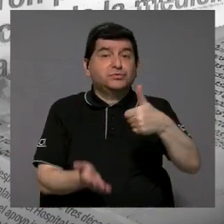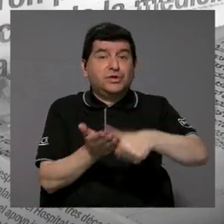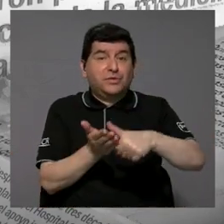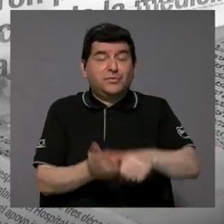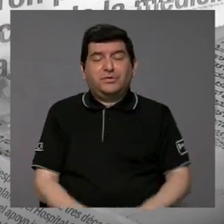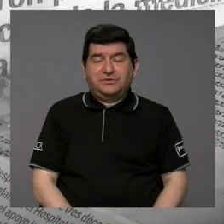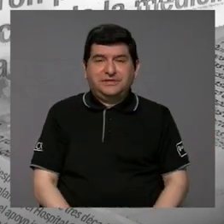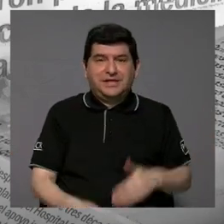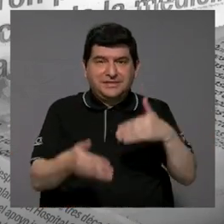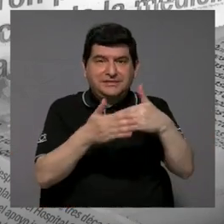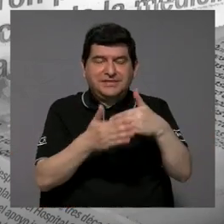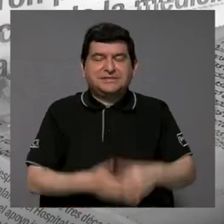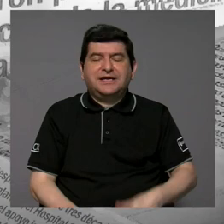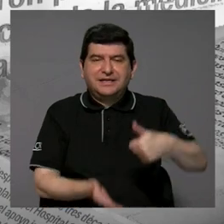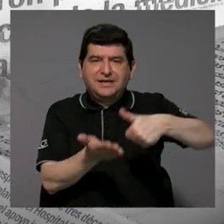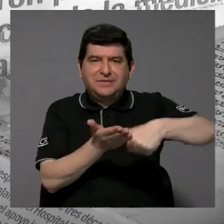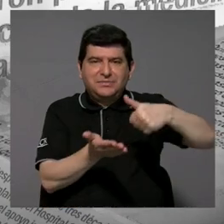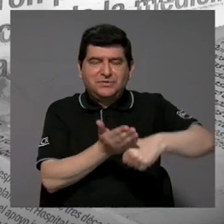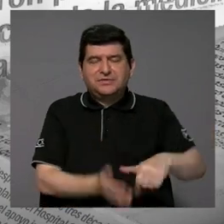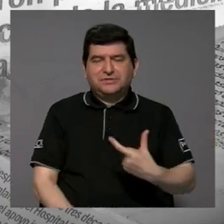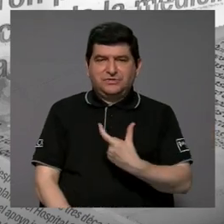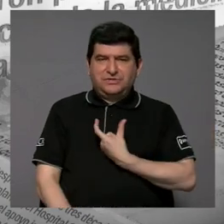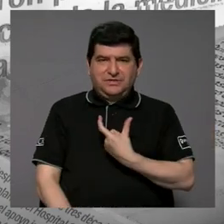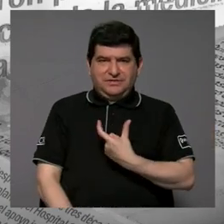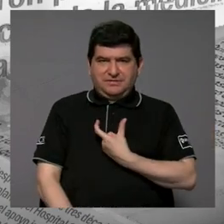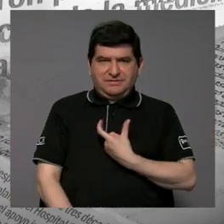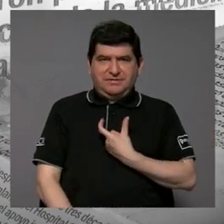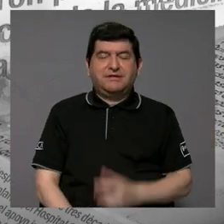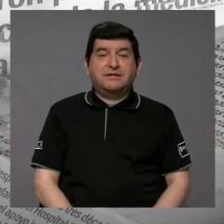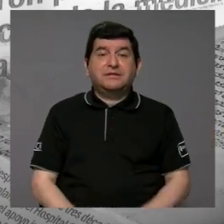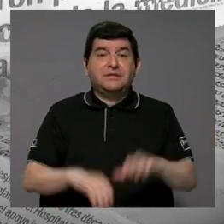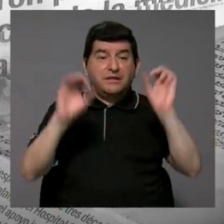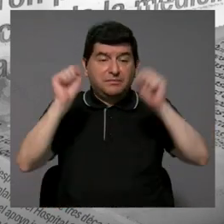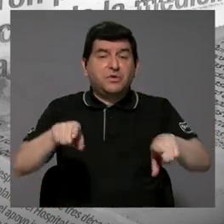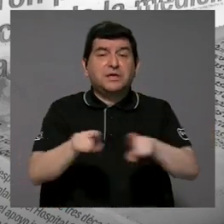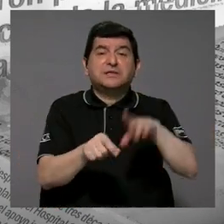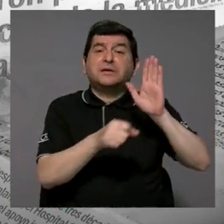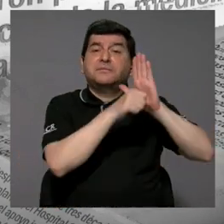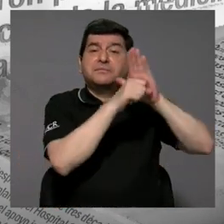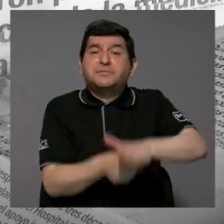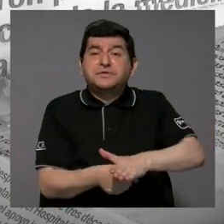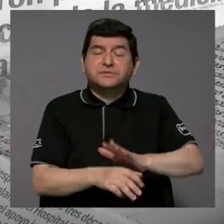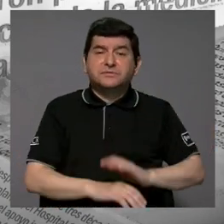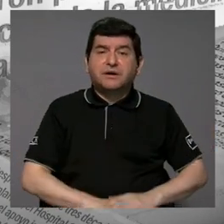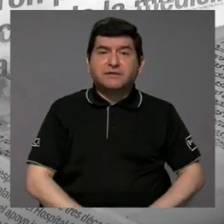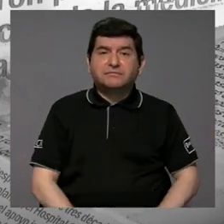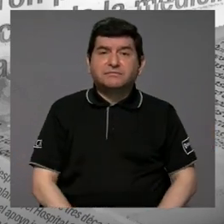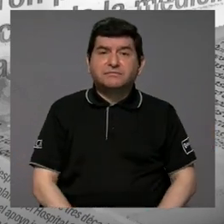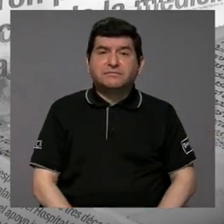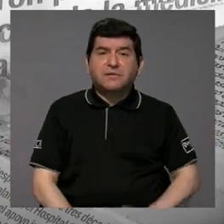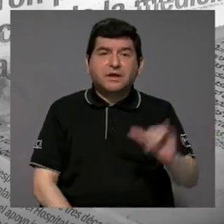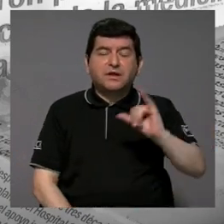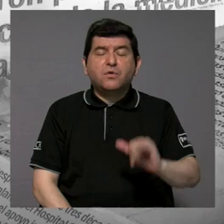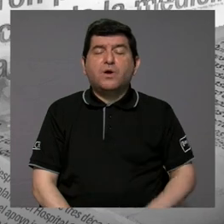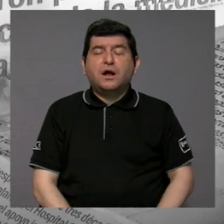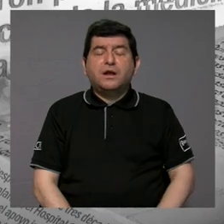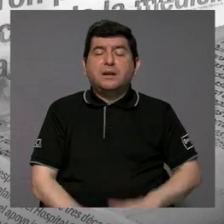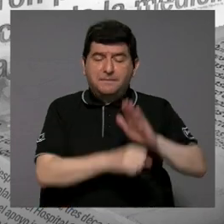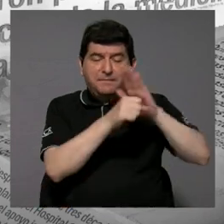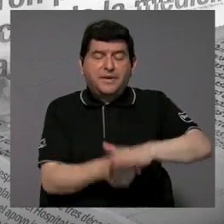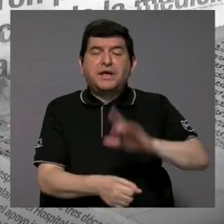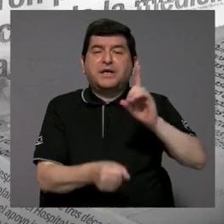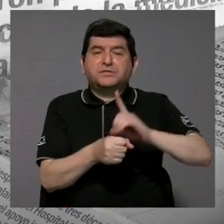vota, vienen las elecciones de alcalde a la cual también podrían ejercer presión para que a su vez ejerzan presión a los